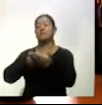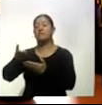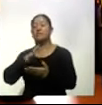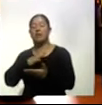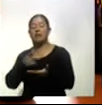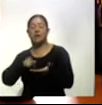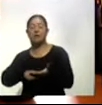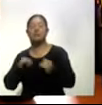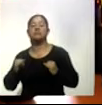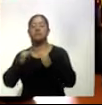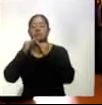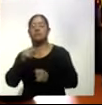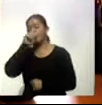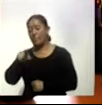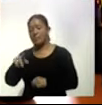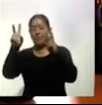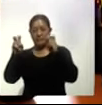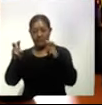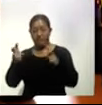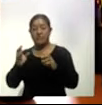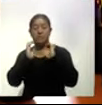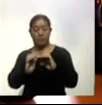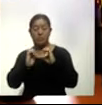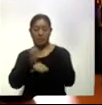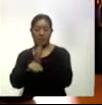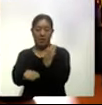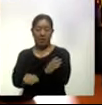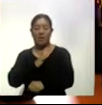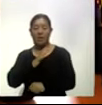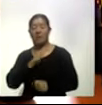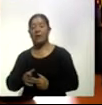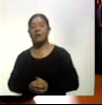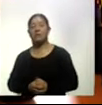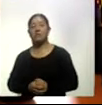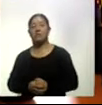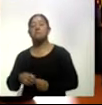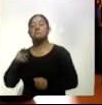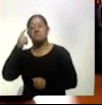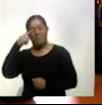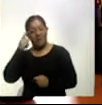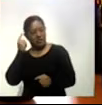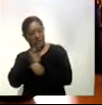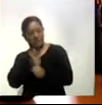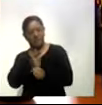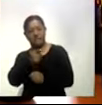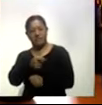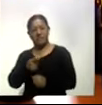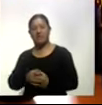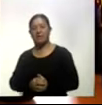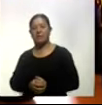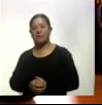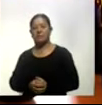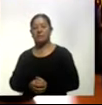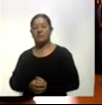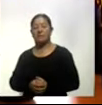instituto, así como temas de prevención que contribuyan a precisamente identificar los tipos y